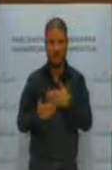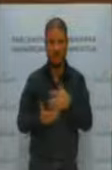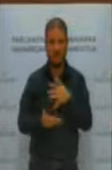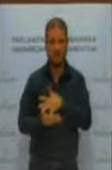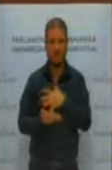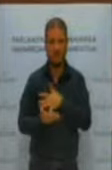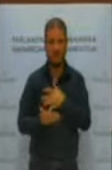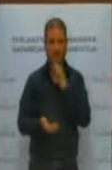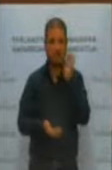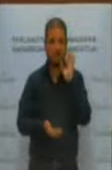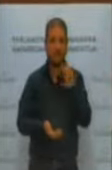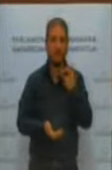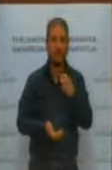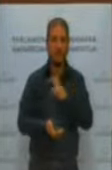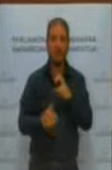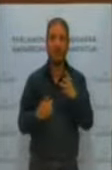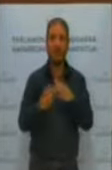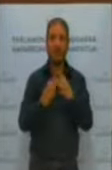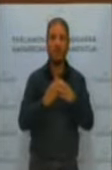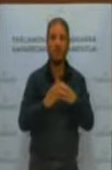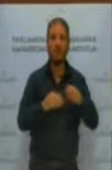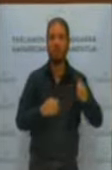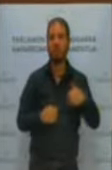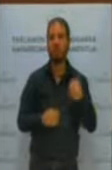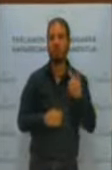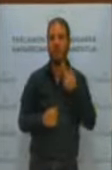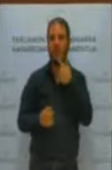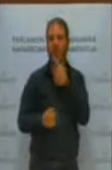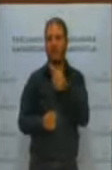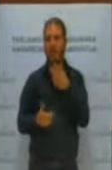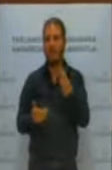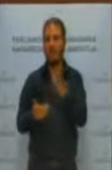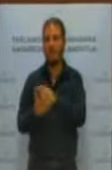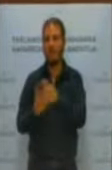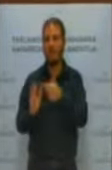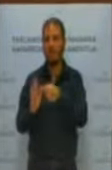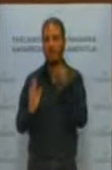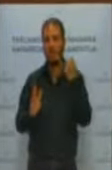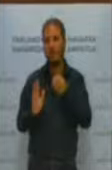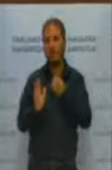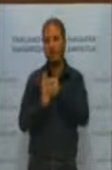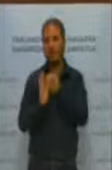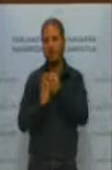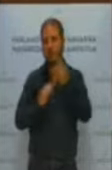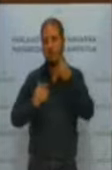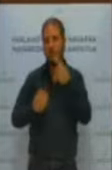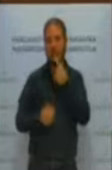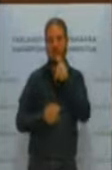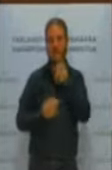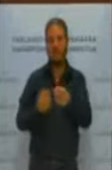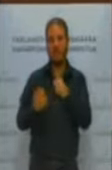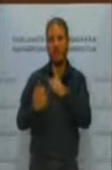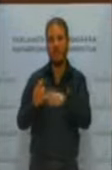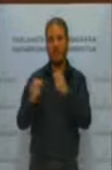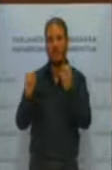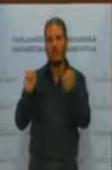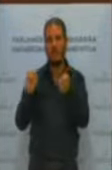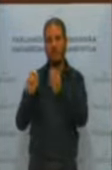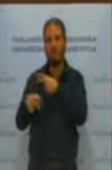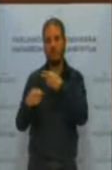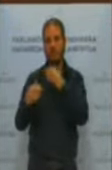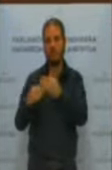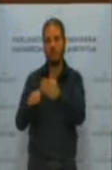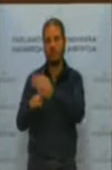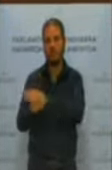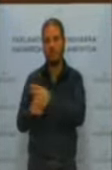que a algunos grupos les viene bien para hablar de todo, menos de lo que dice la moción, pues hemos oído hablar aquí de autovías que se adelantaron,